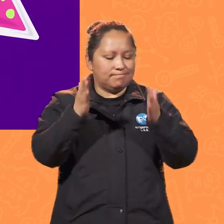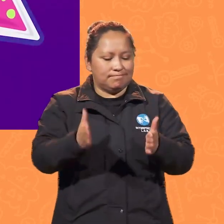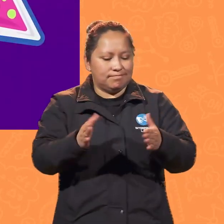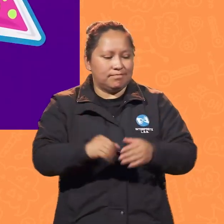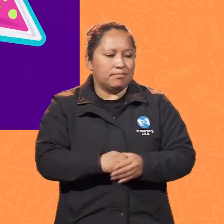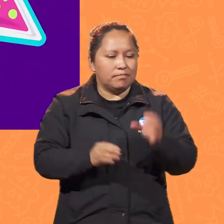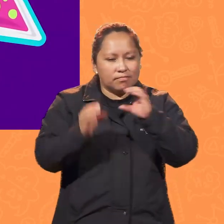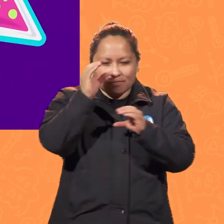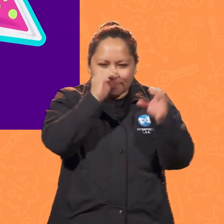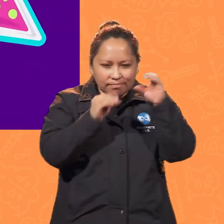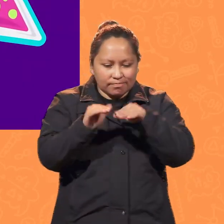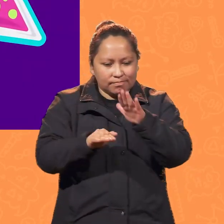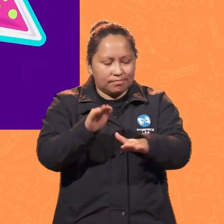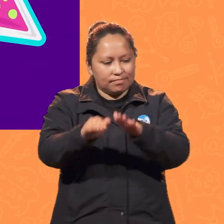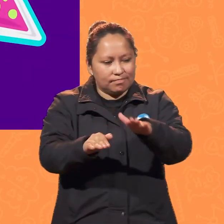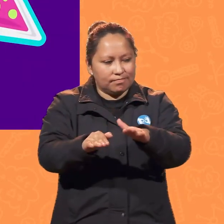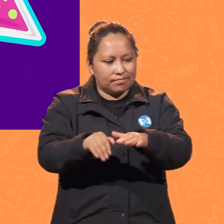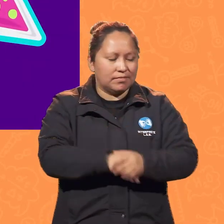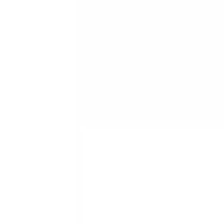¡Explorando Ando!